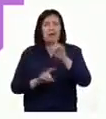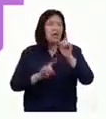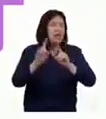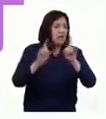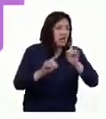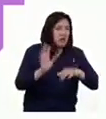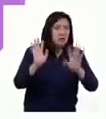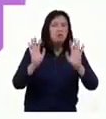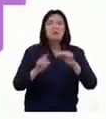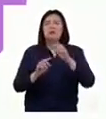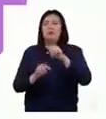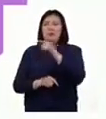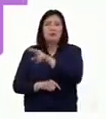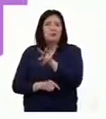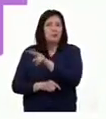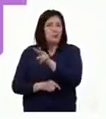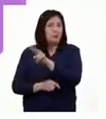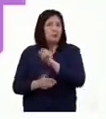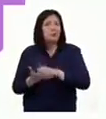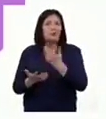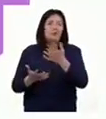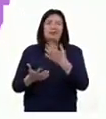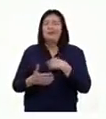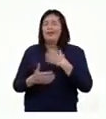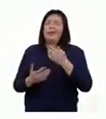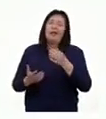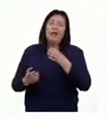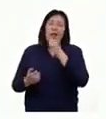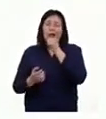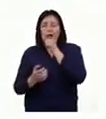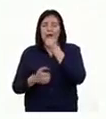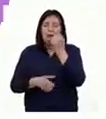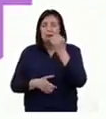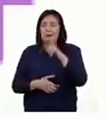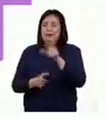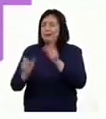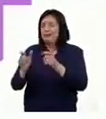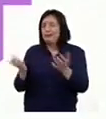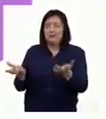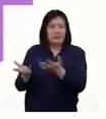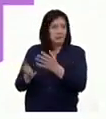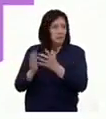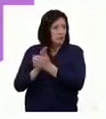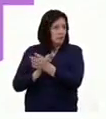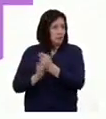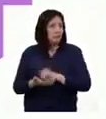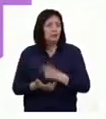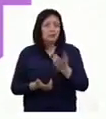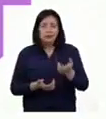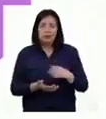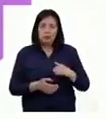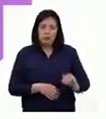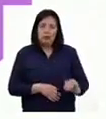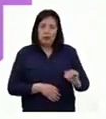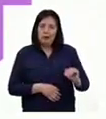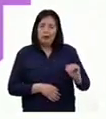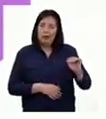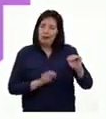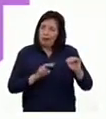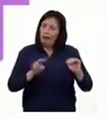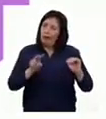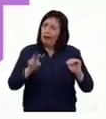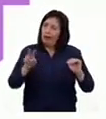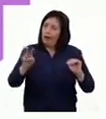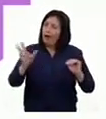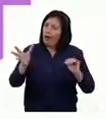algunos eventos, ellos son los encargados de deleitar a los invitados con su talento. Conforme fui creciendo, me